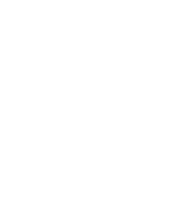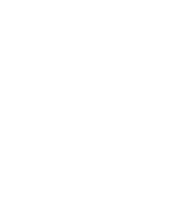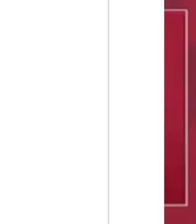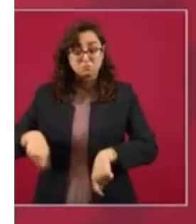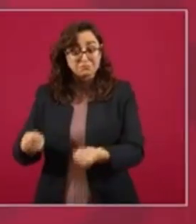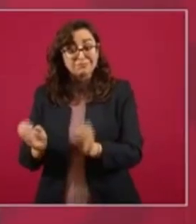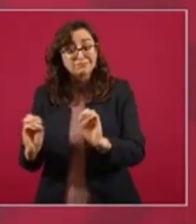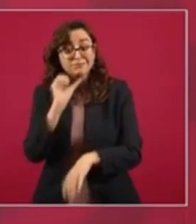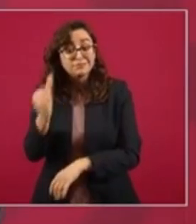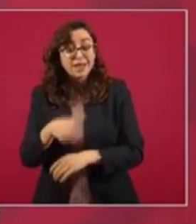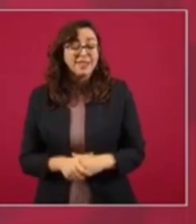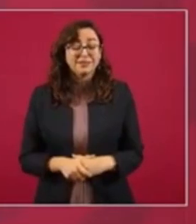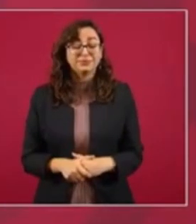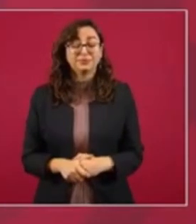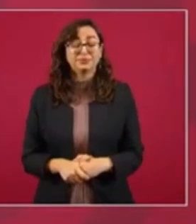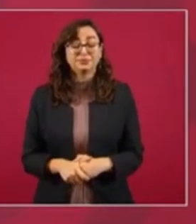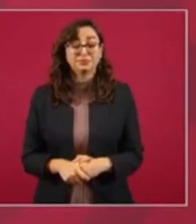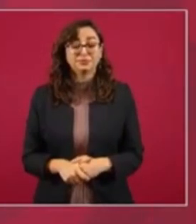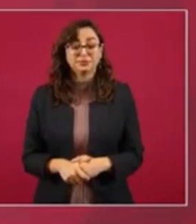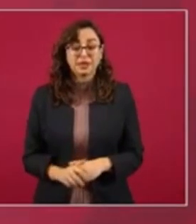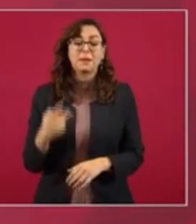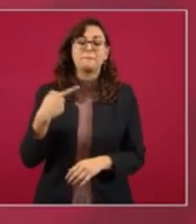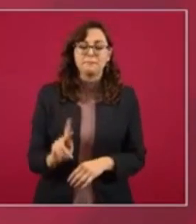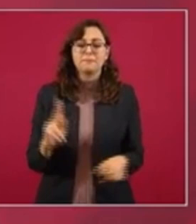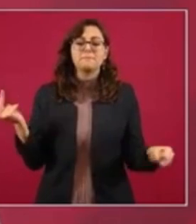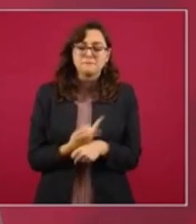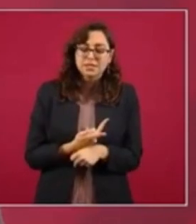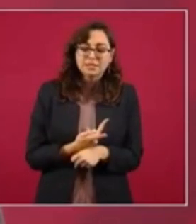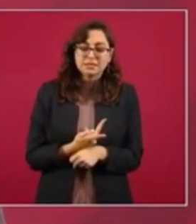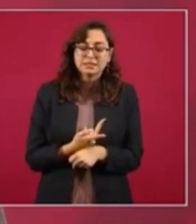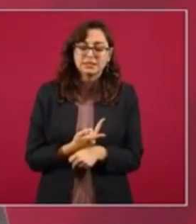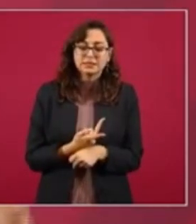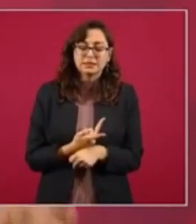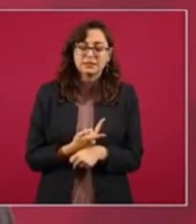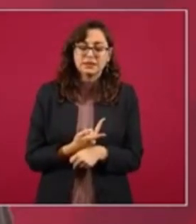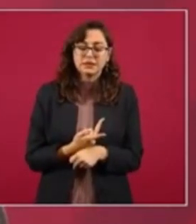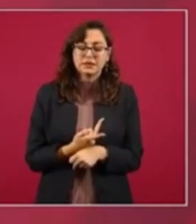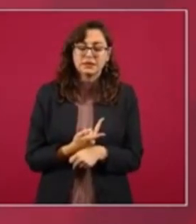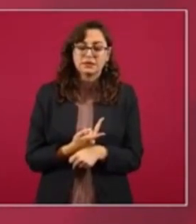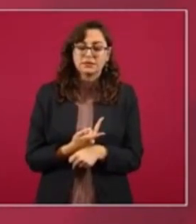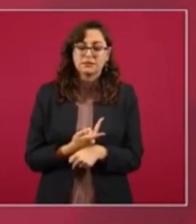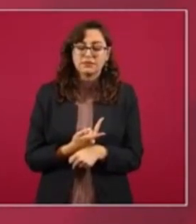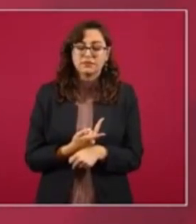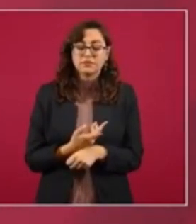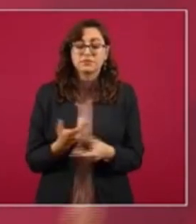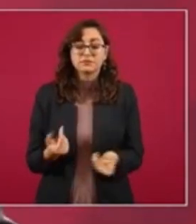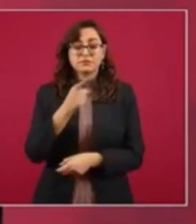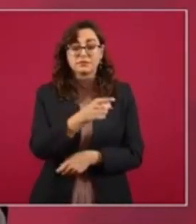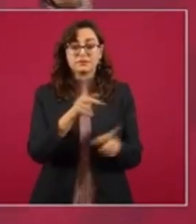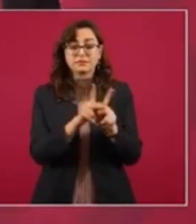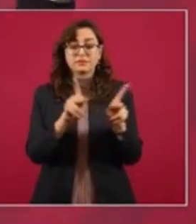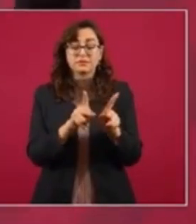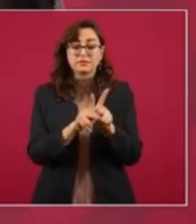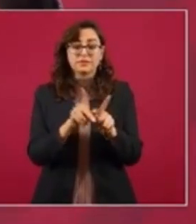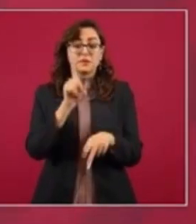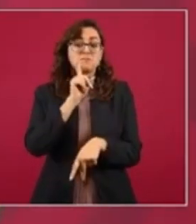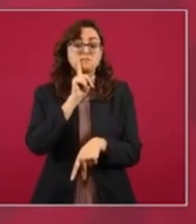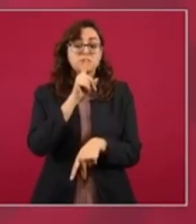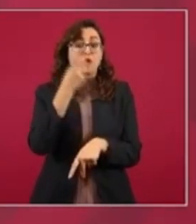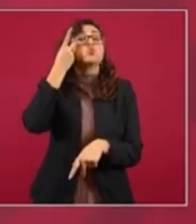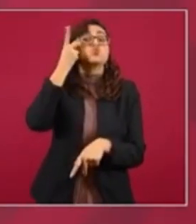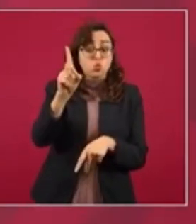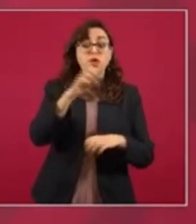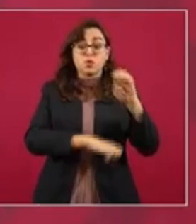otorgaron esos contratos. Pero luego, como mi prima tiene una empresa, venía